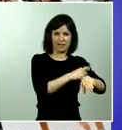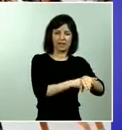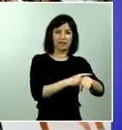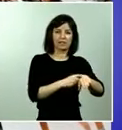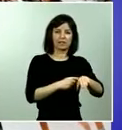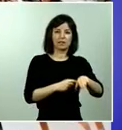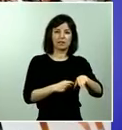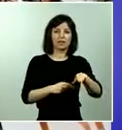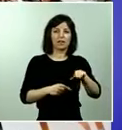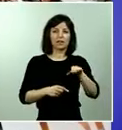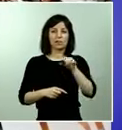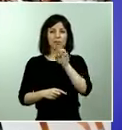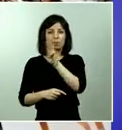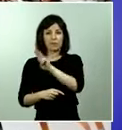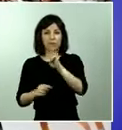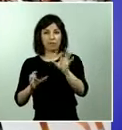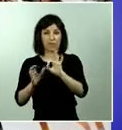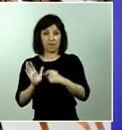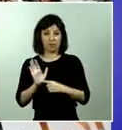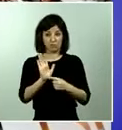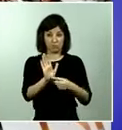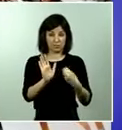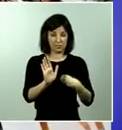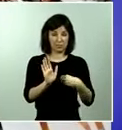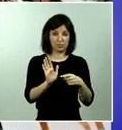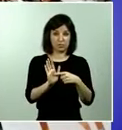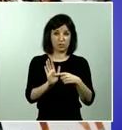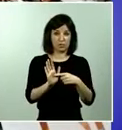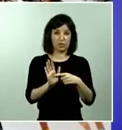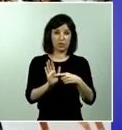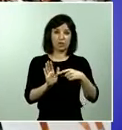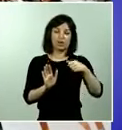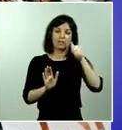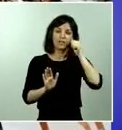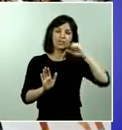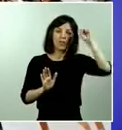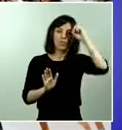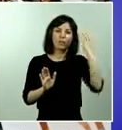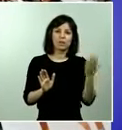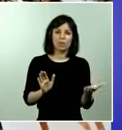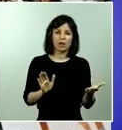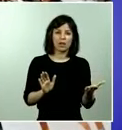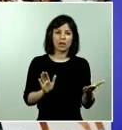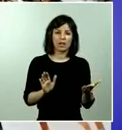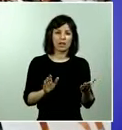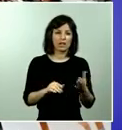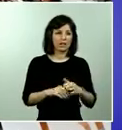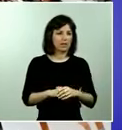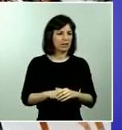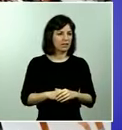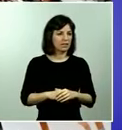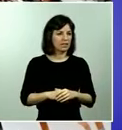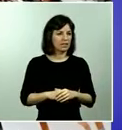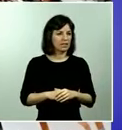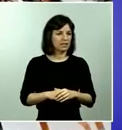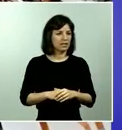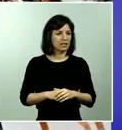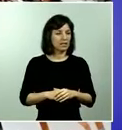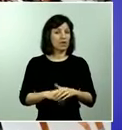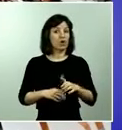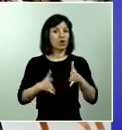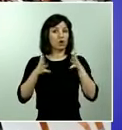y que es la posición del presidente Sánchez esta evidente división del gobierno no lo debilita de cara al Consejo Europeo de los jueves